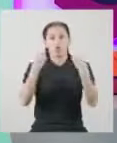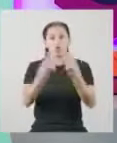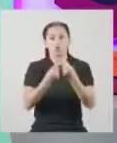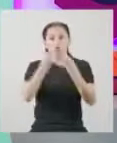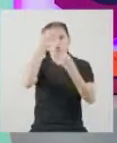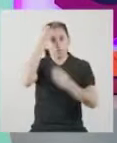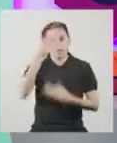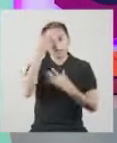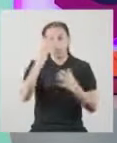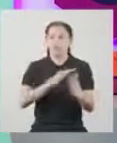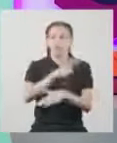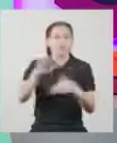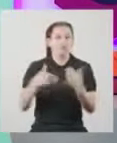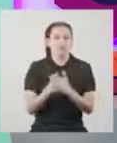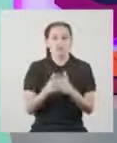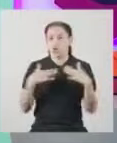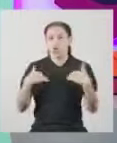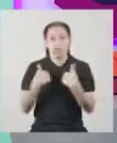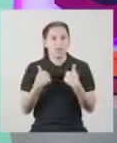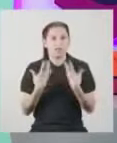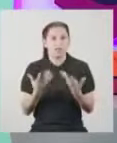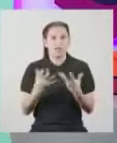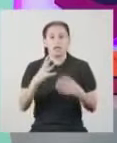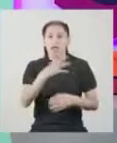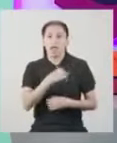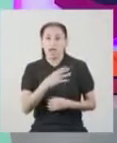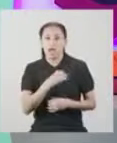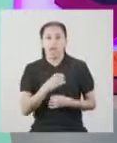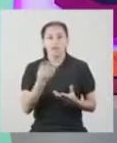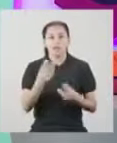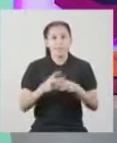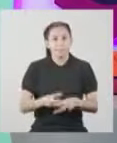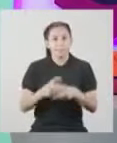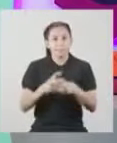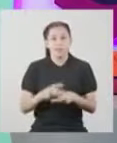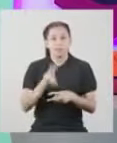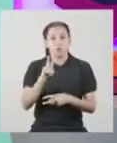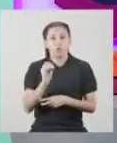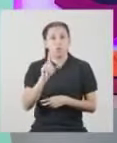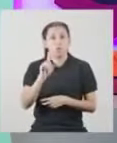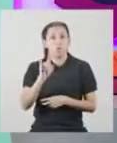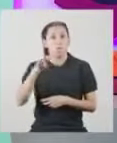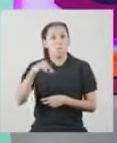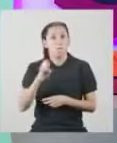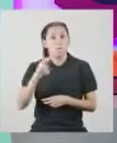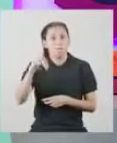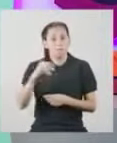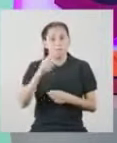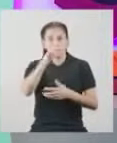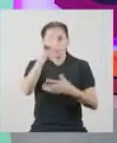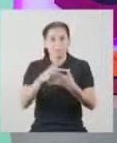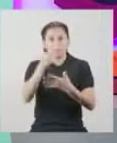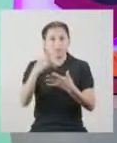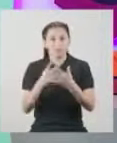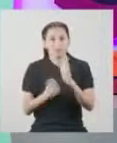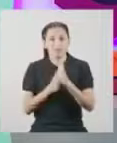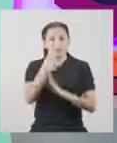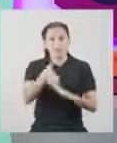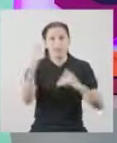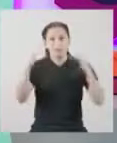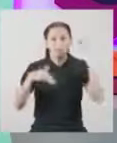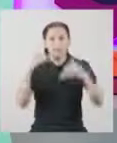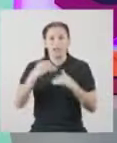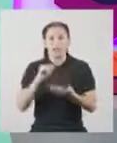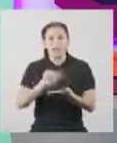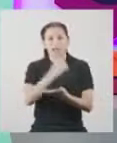aplican a grupos de datos de todo tipo, como son edades, pesos, volúmenes, número de veces que se va a la